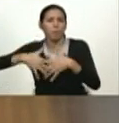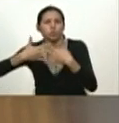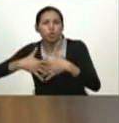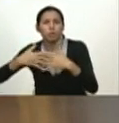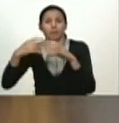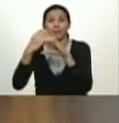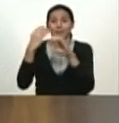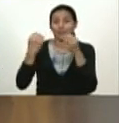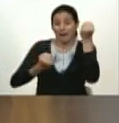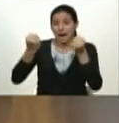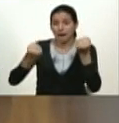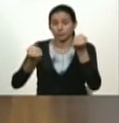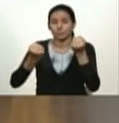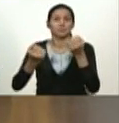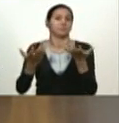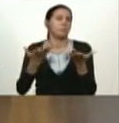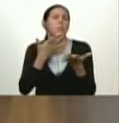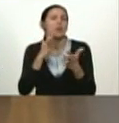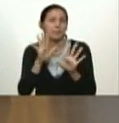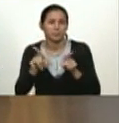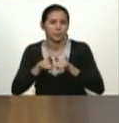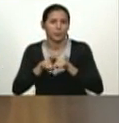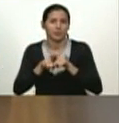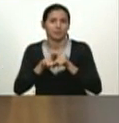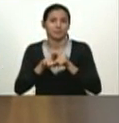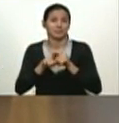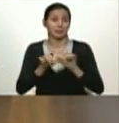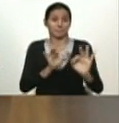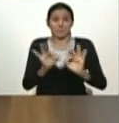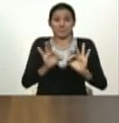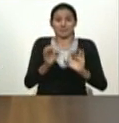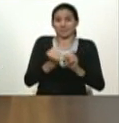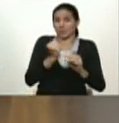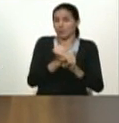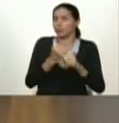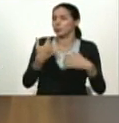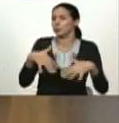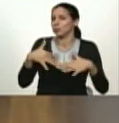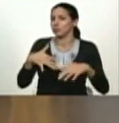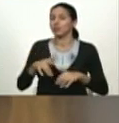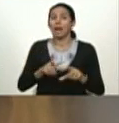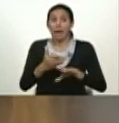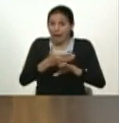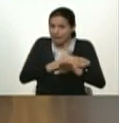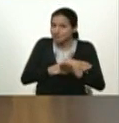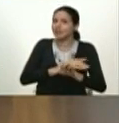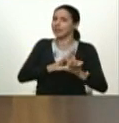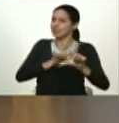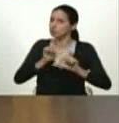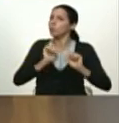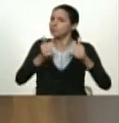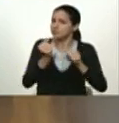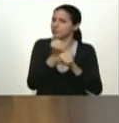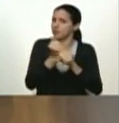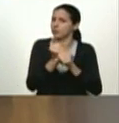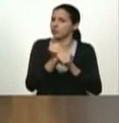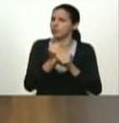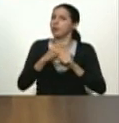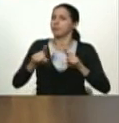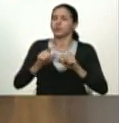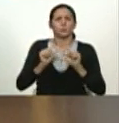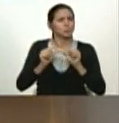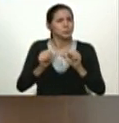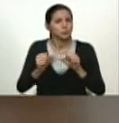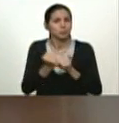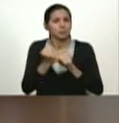estos motores están prendidos y si no estuvieran prendidos ahí Dios santo agárrense los mantuvimos prendidos